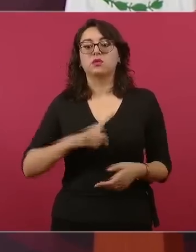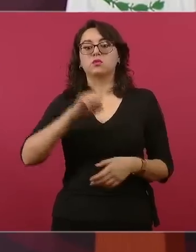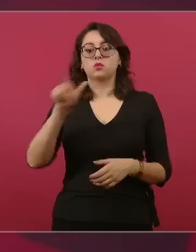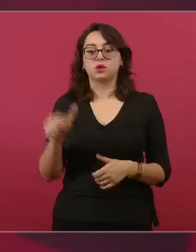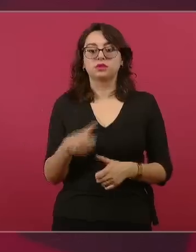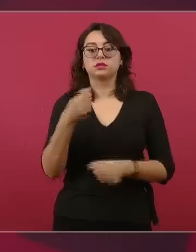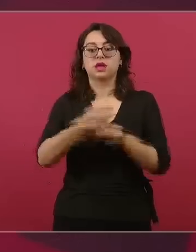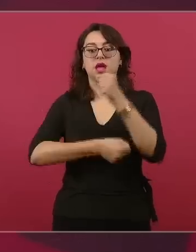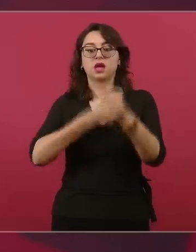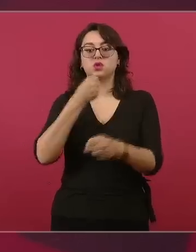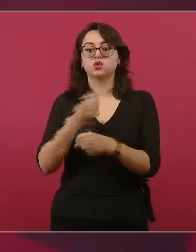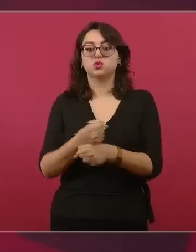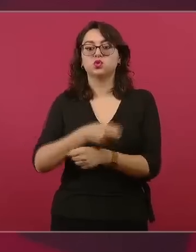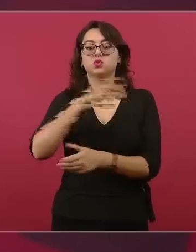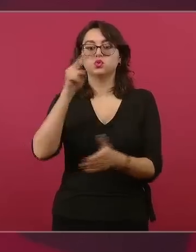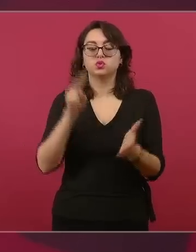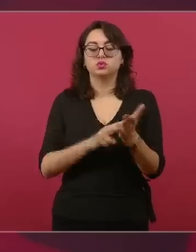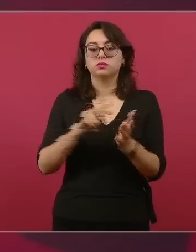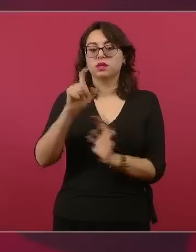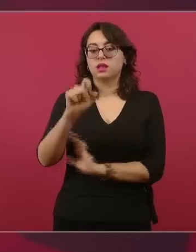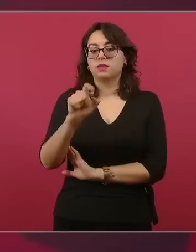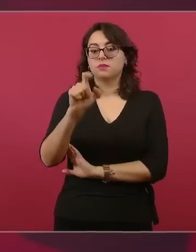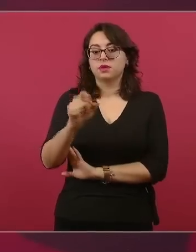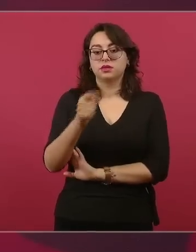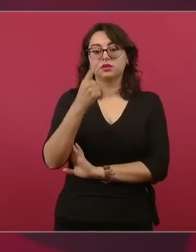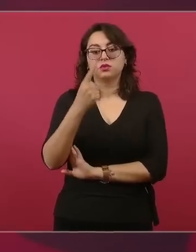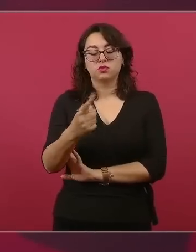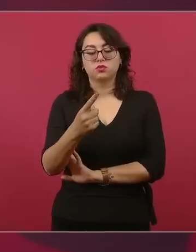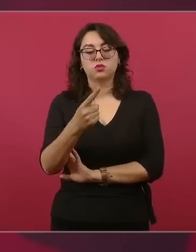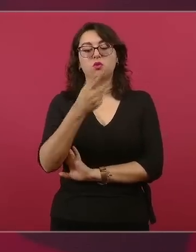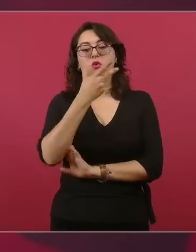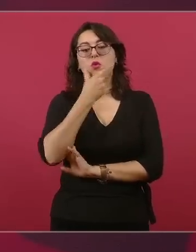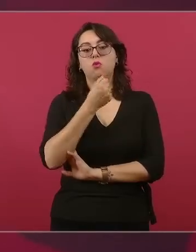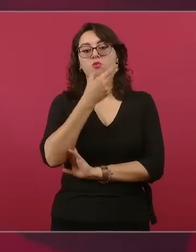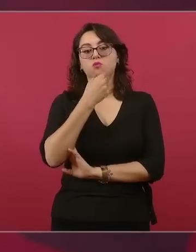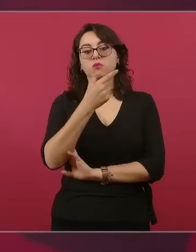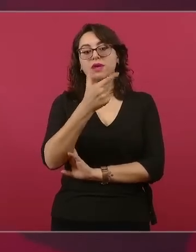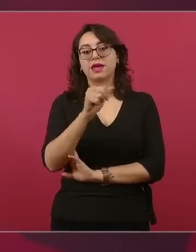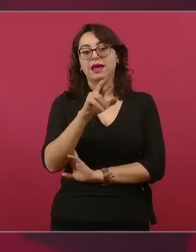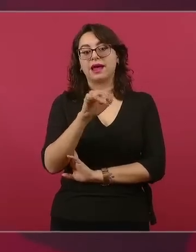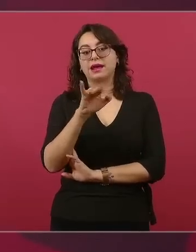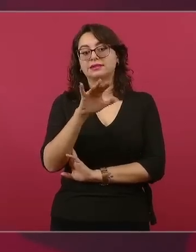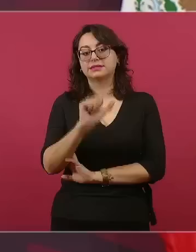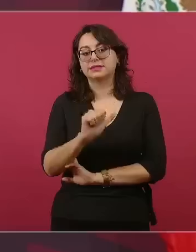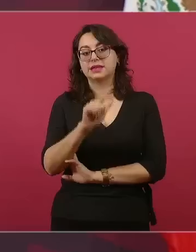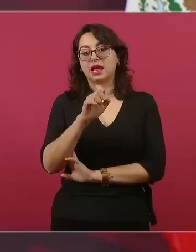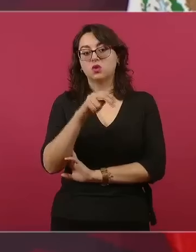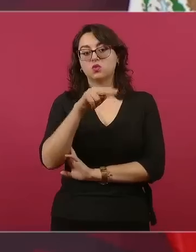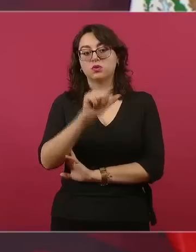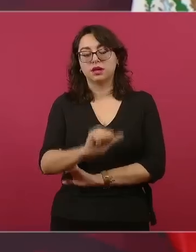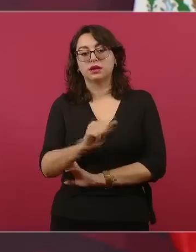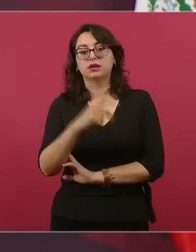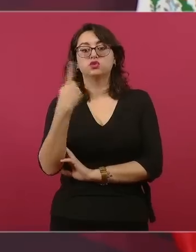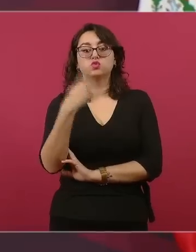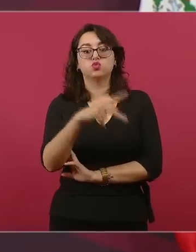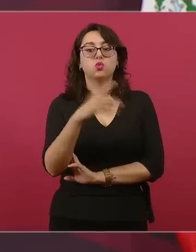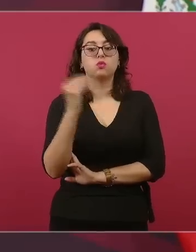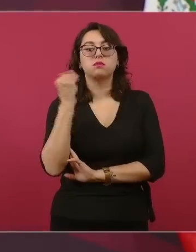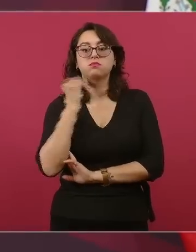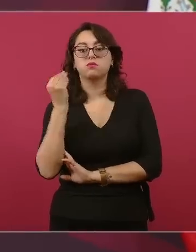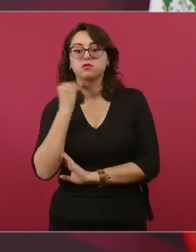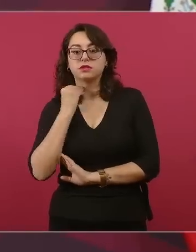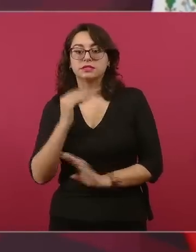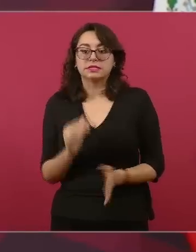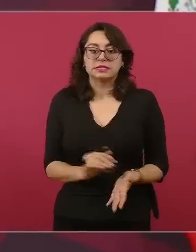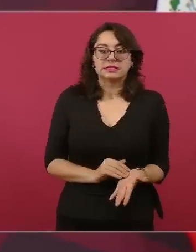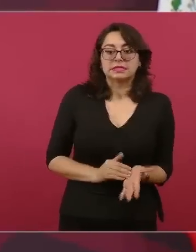han buscado tirar la